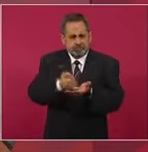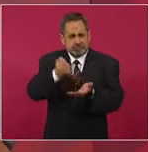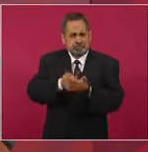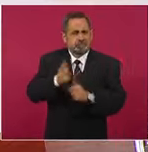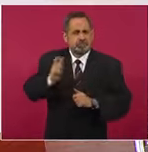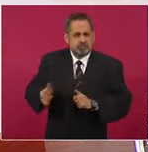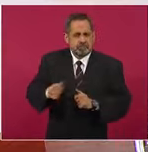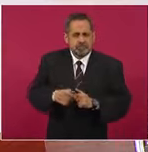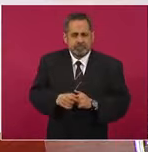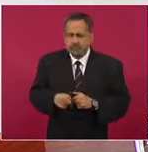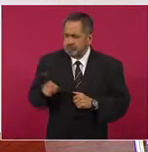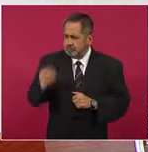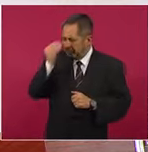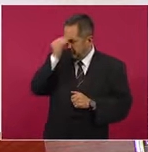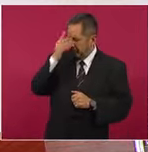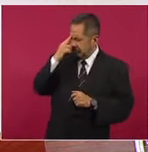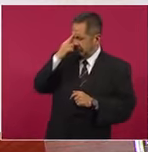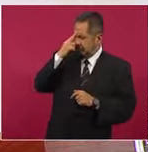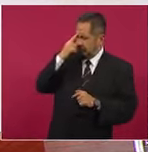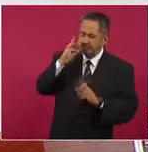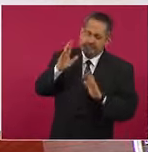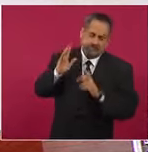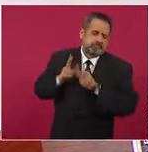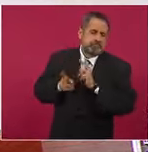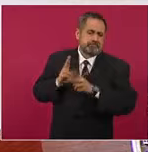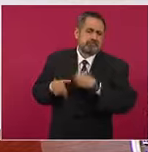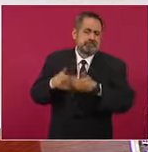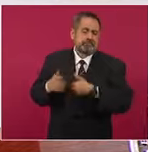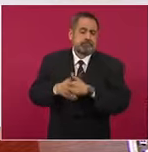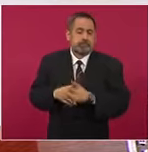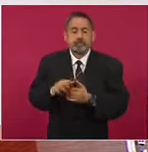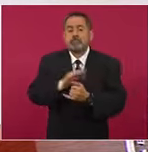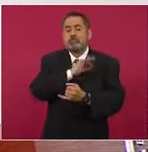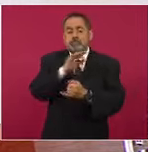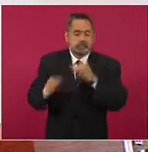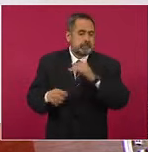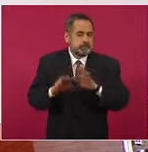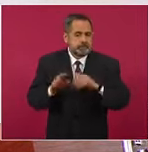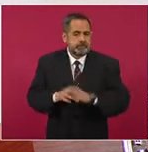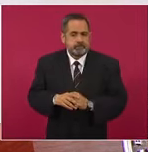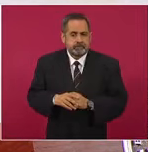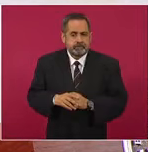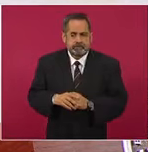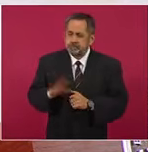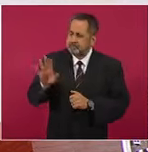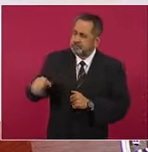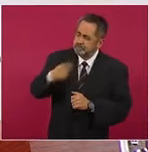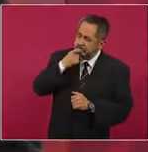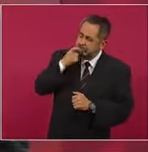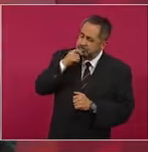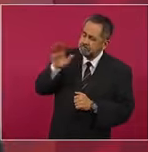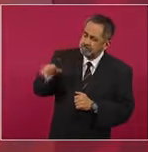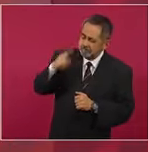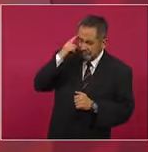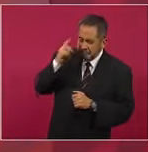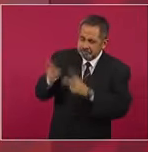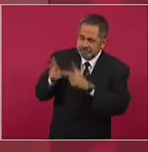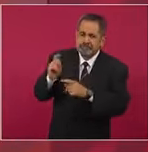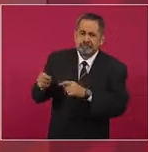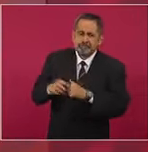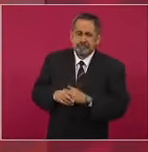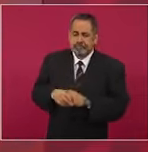y se le quedó eso y seguimos hablando. Y al final me dice riéndose, oiga,